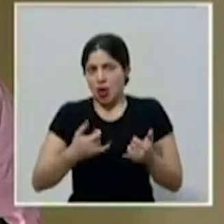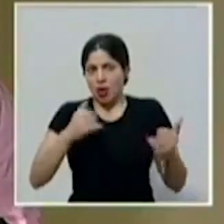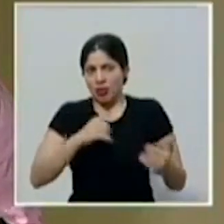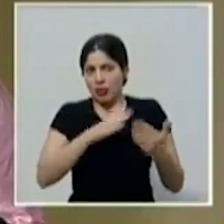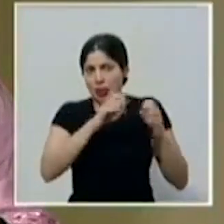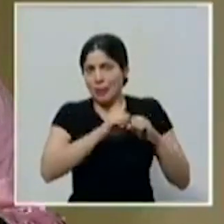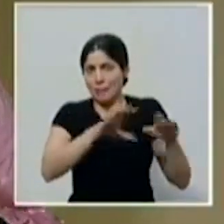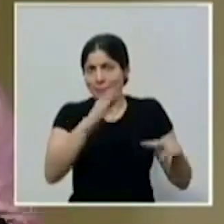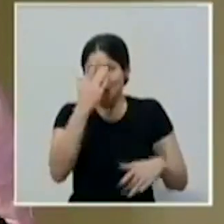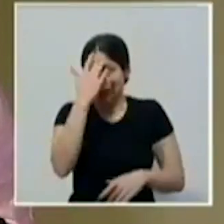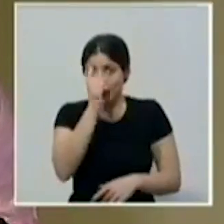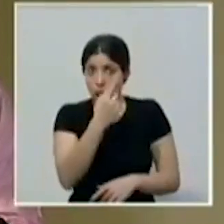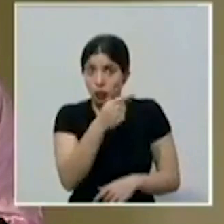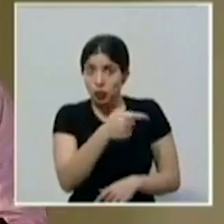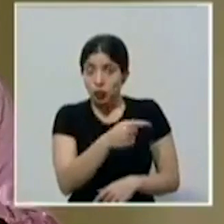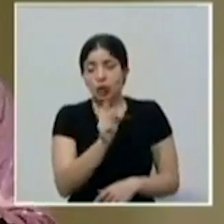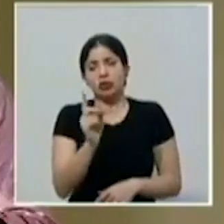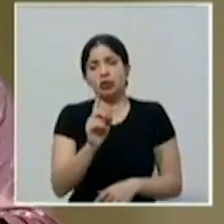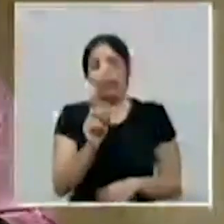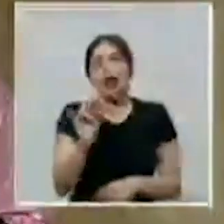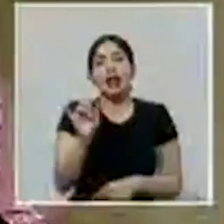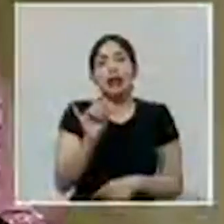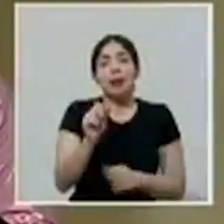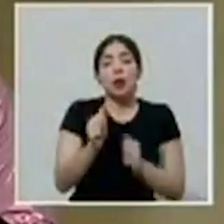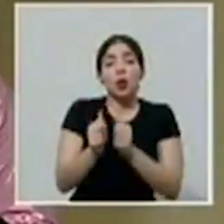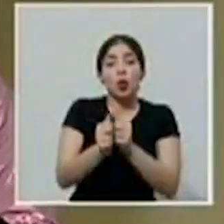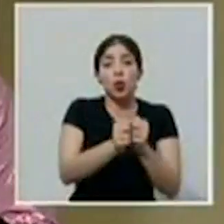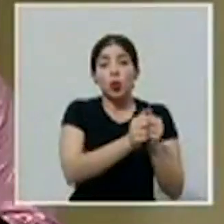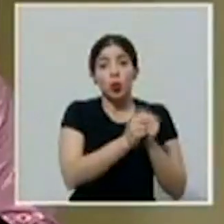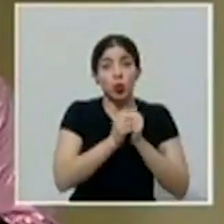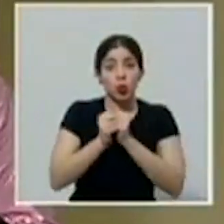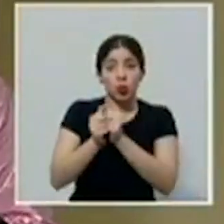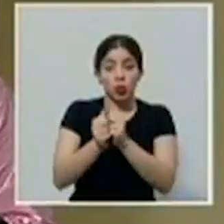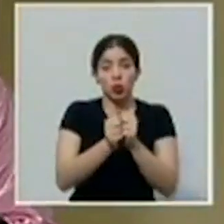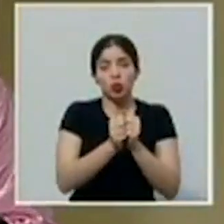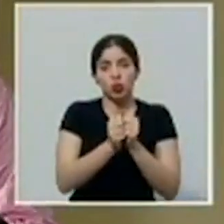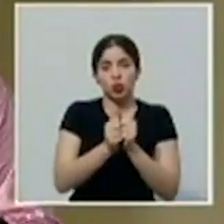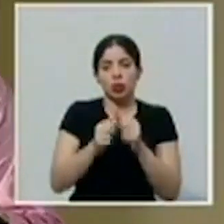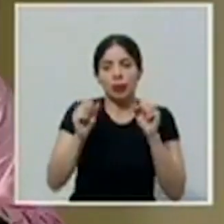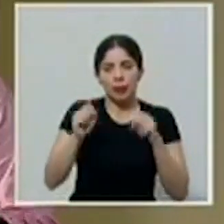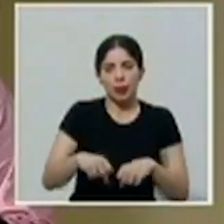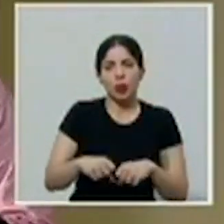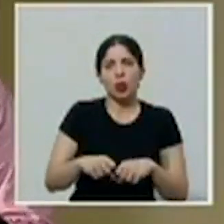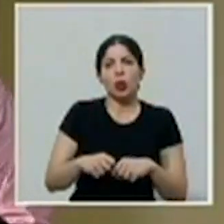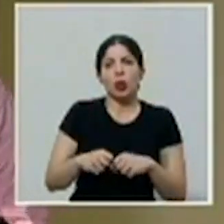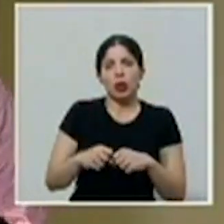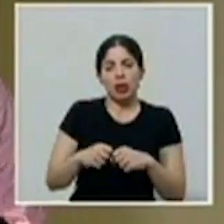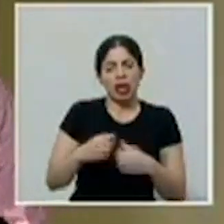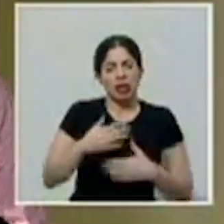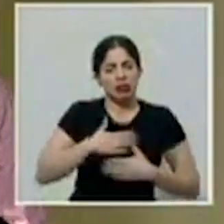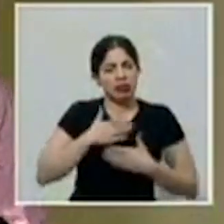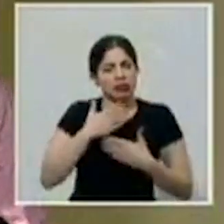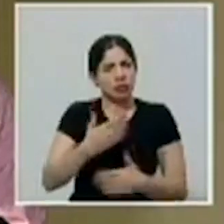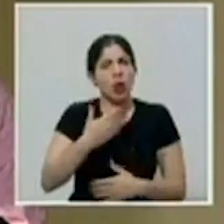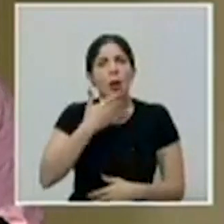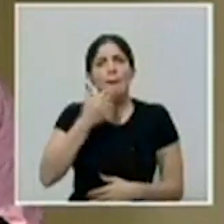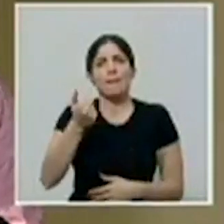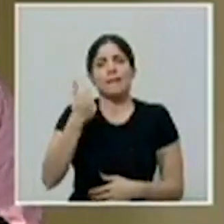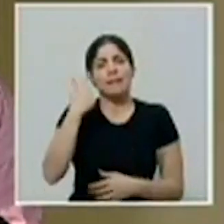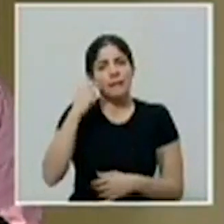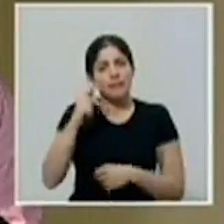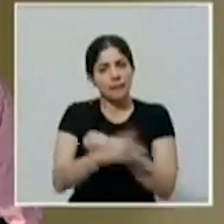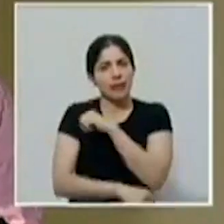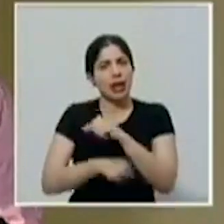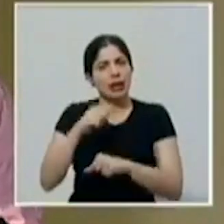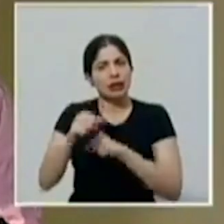la pandemia, sino que juntas y juntos sacar lo mejor de nosotros para sacar este